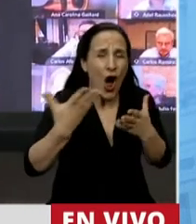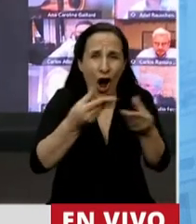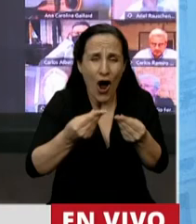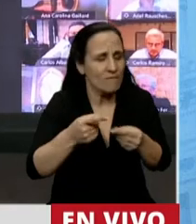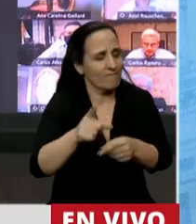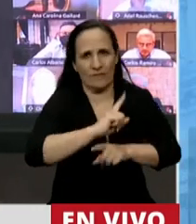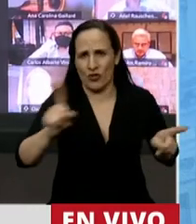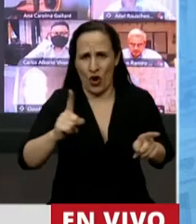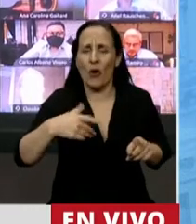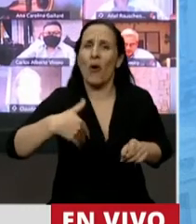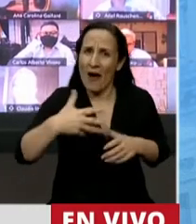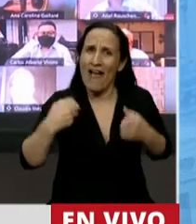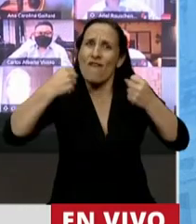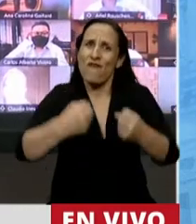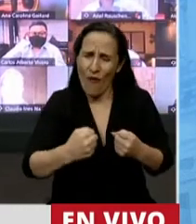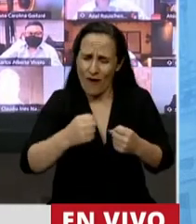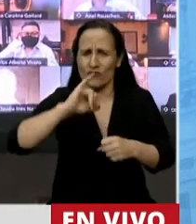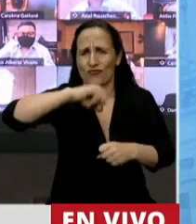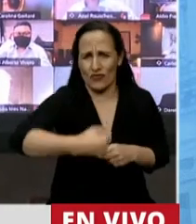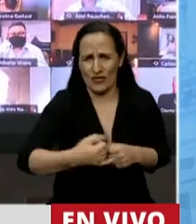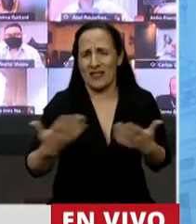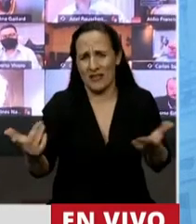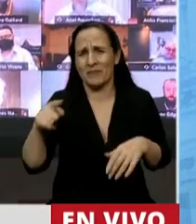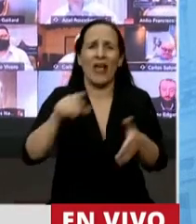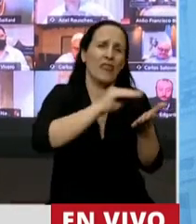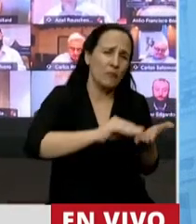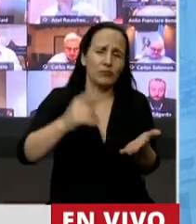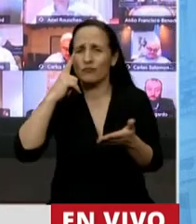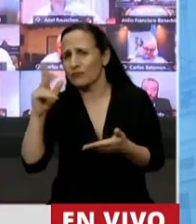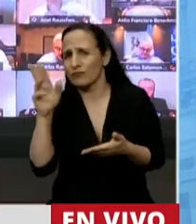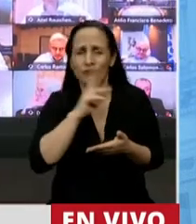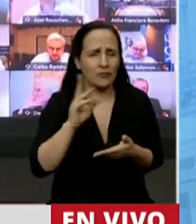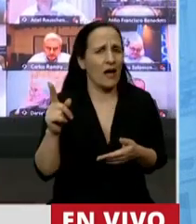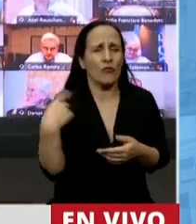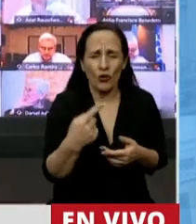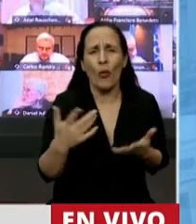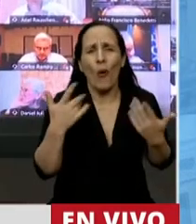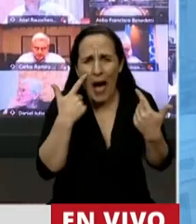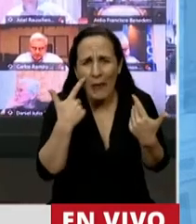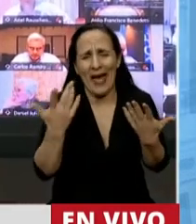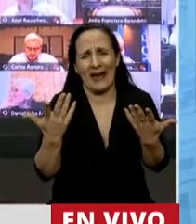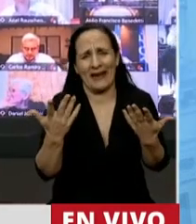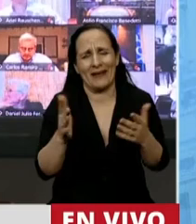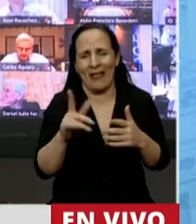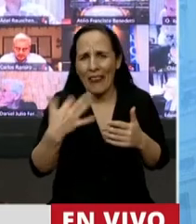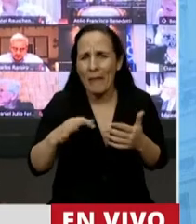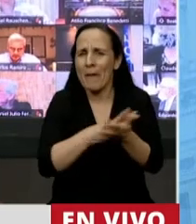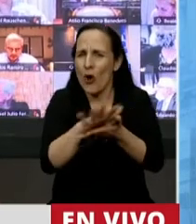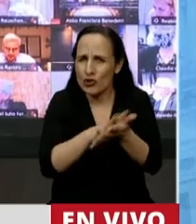grande. Es hora, señores, colegas, diputados, diputadas, de que comencemos a chicar esa brecha,